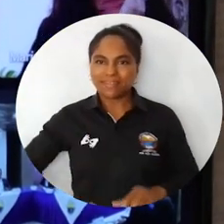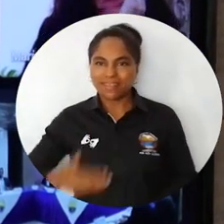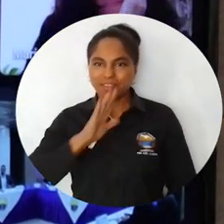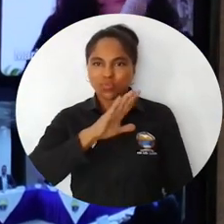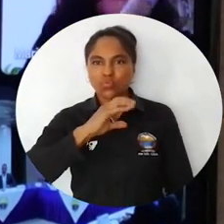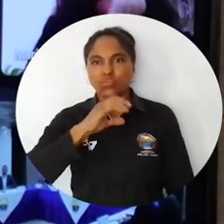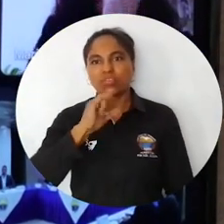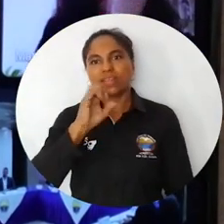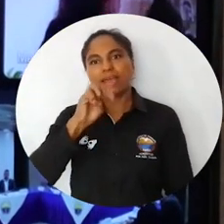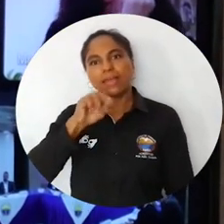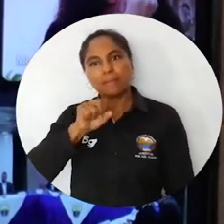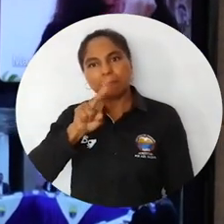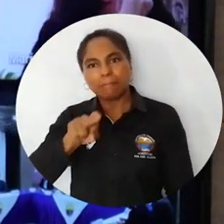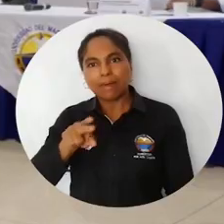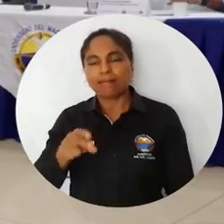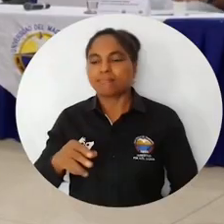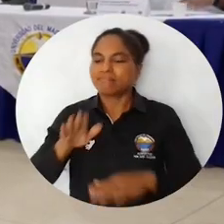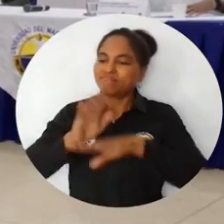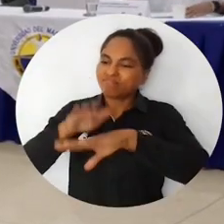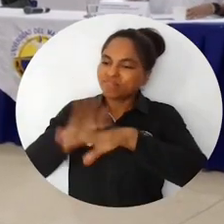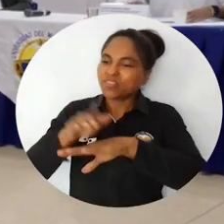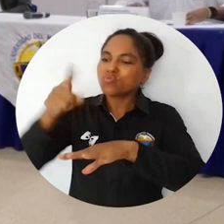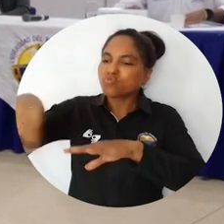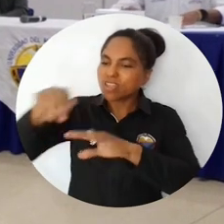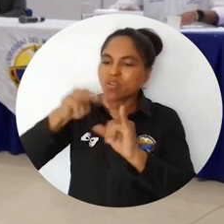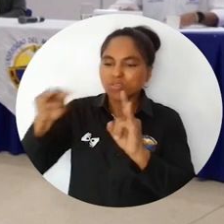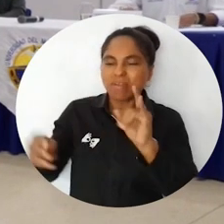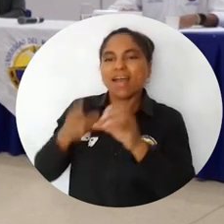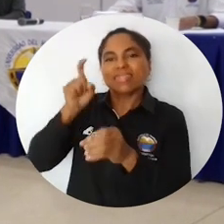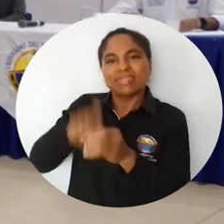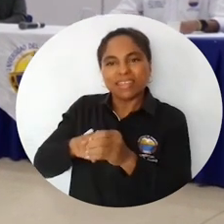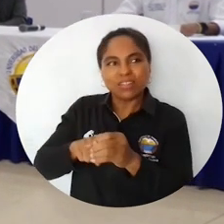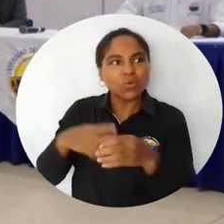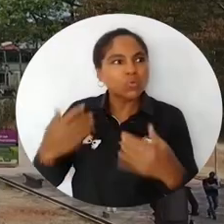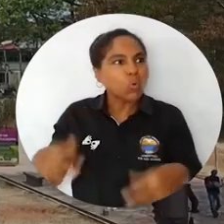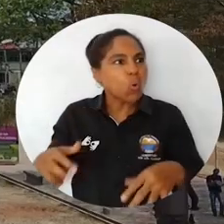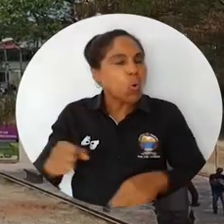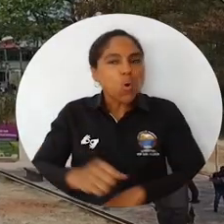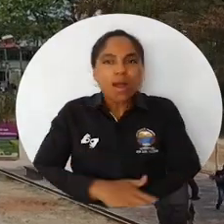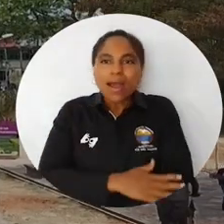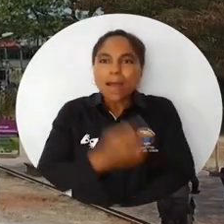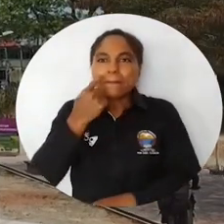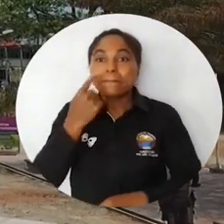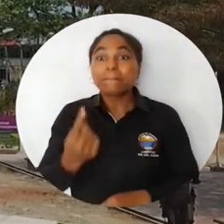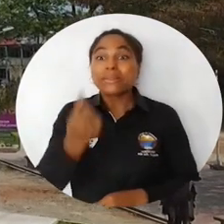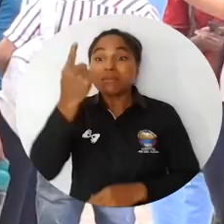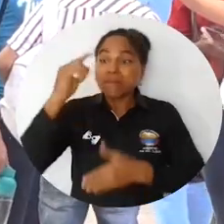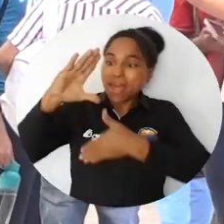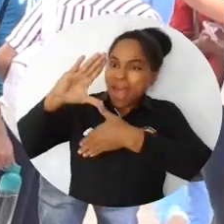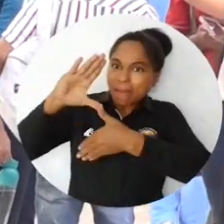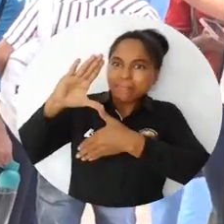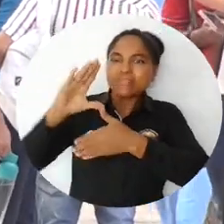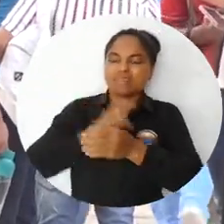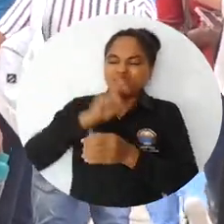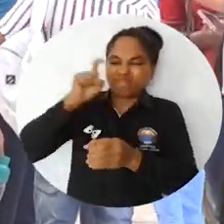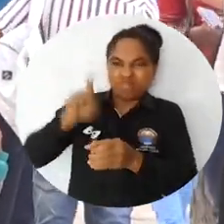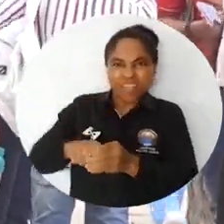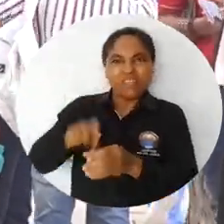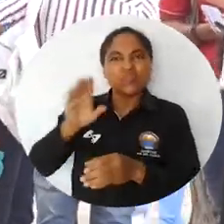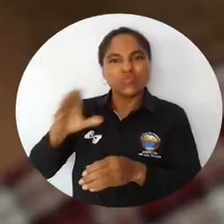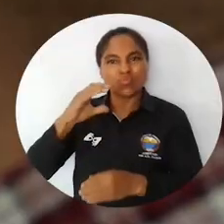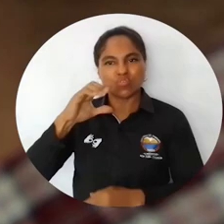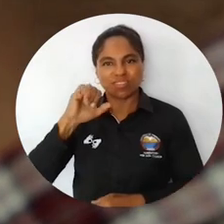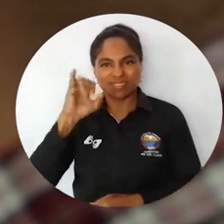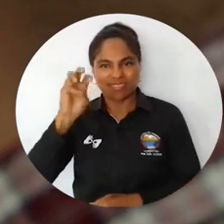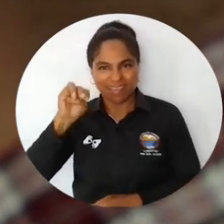por el presidente del patronato CEIMAR, fue recibido con satisfacción por Uni Magdalena, que se convierte en la primera casa de estudios superiores en